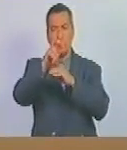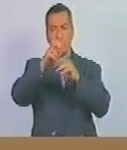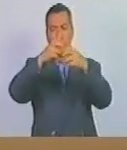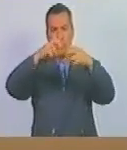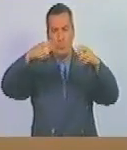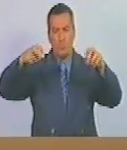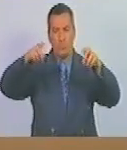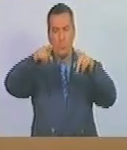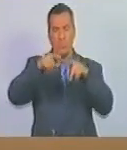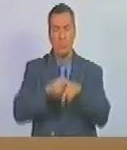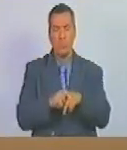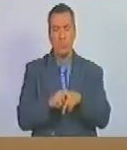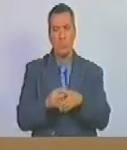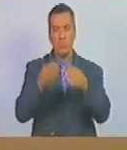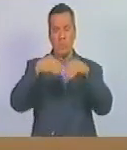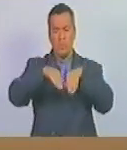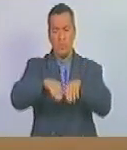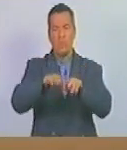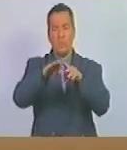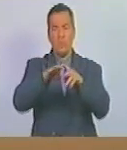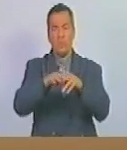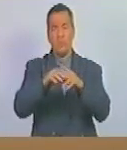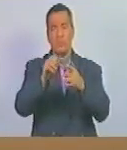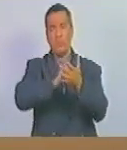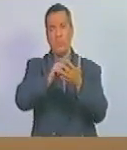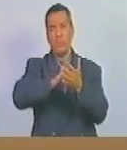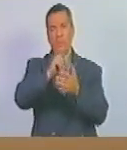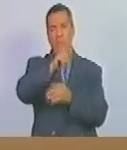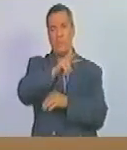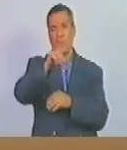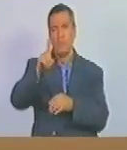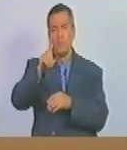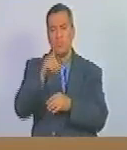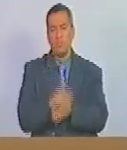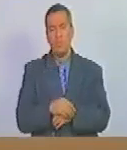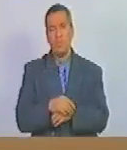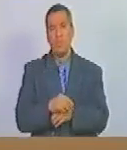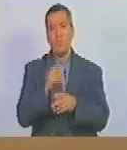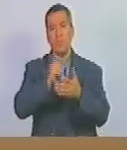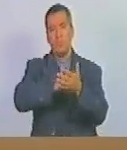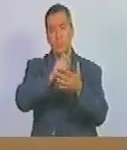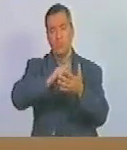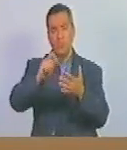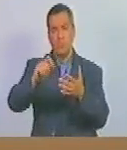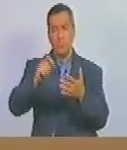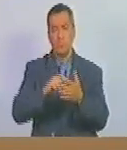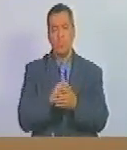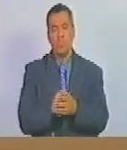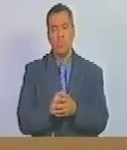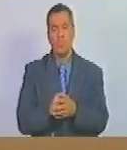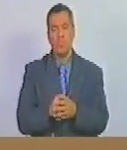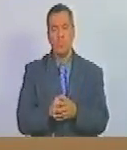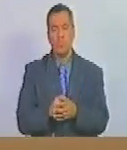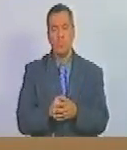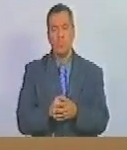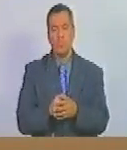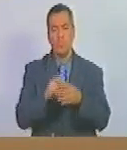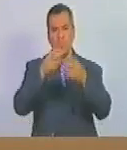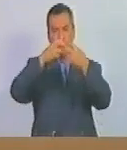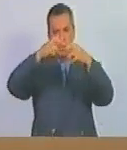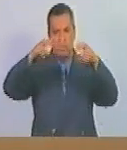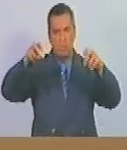epígrafe que pasa a ser el epígrafe del artículo 21 el cual queda redactado en los siguientes términos